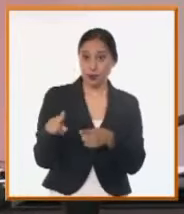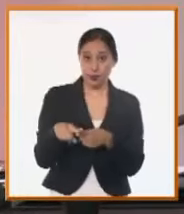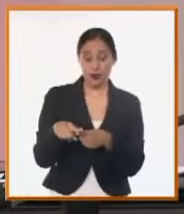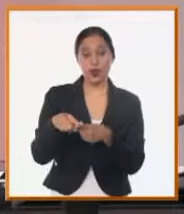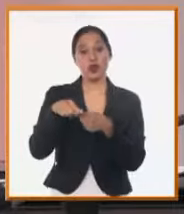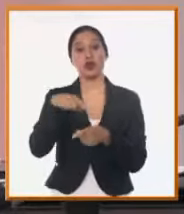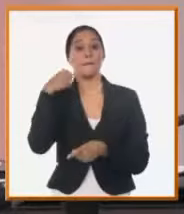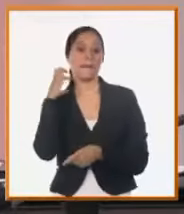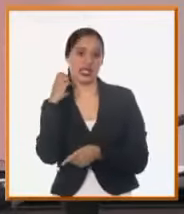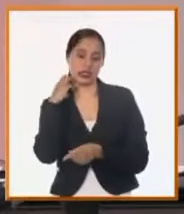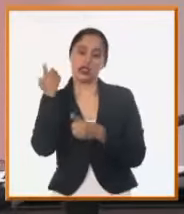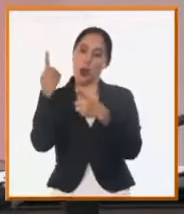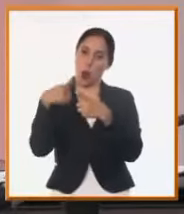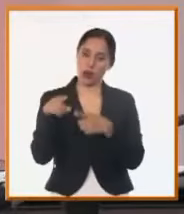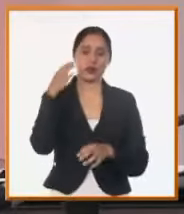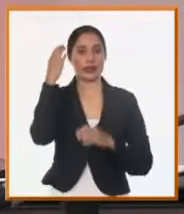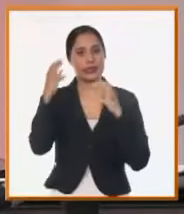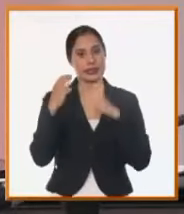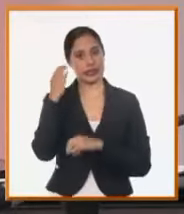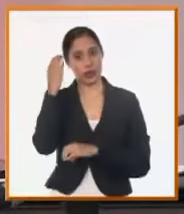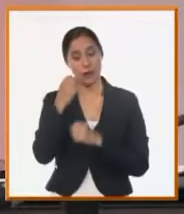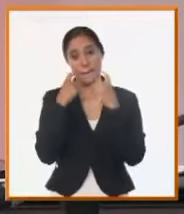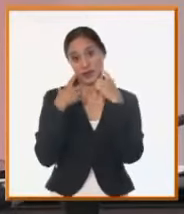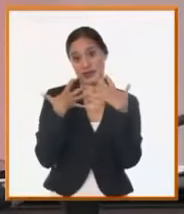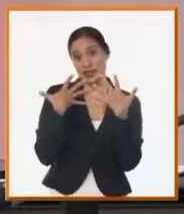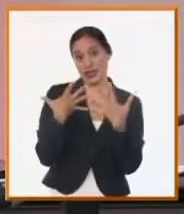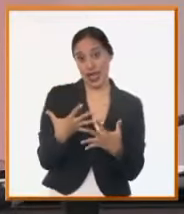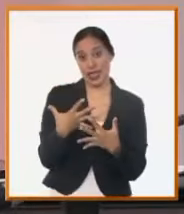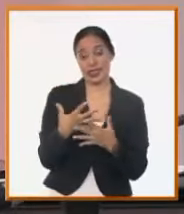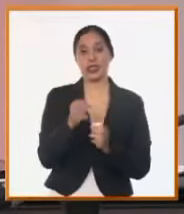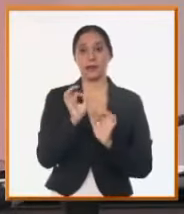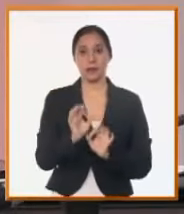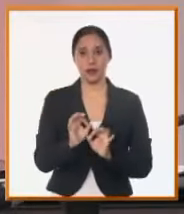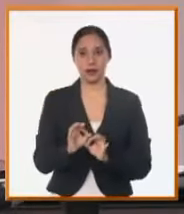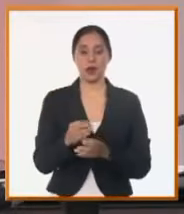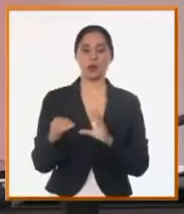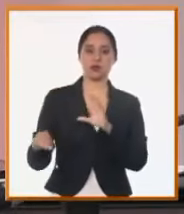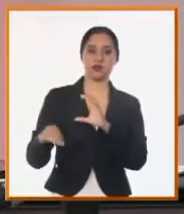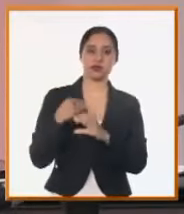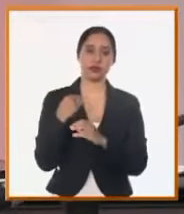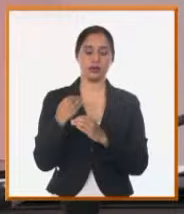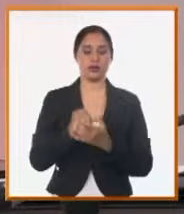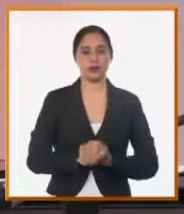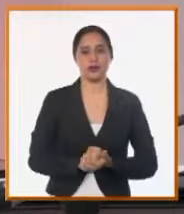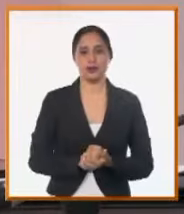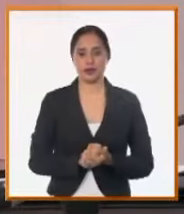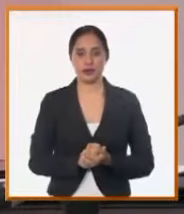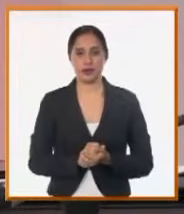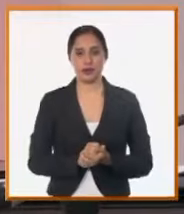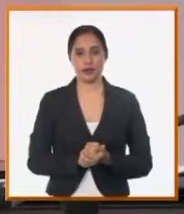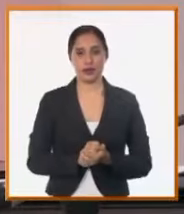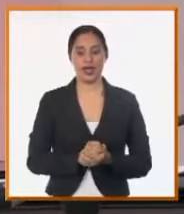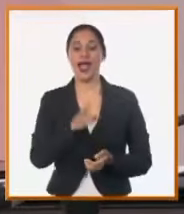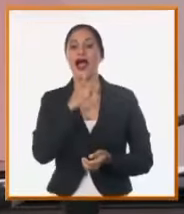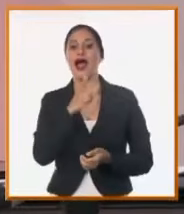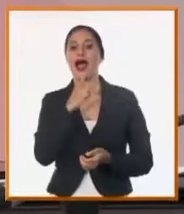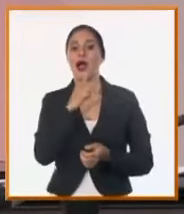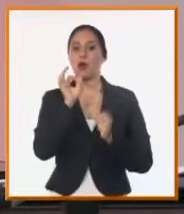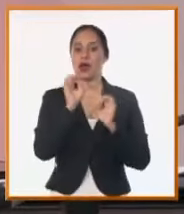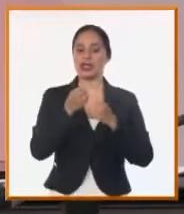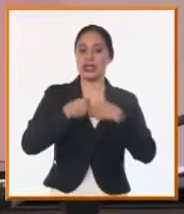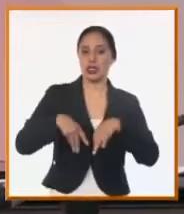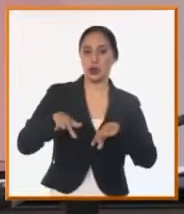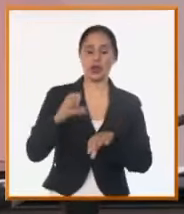Manzanillo, otra de las opiniones, entre las varias que recibimos, de alguien que se presenta como JM y dice que el abasto, la situación